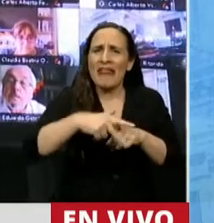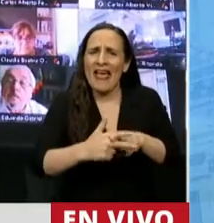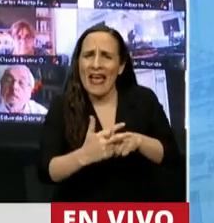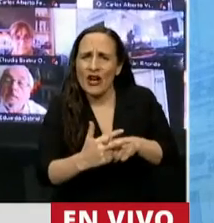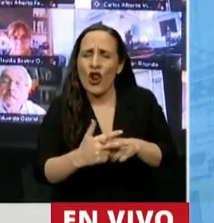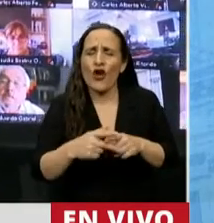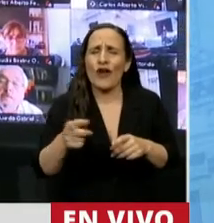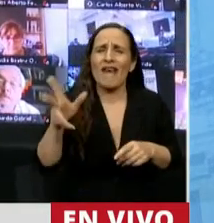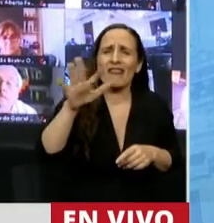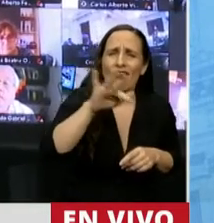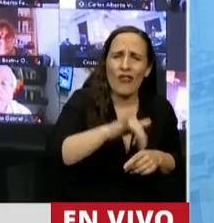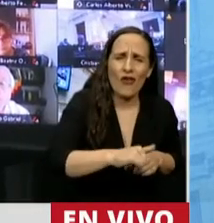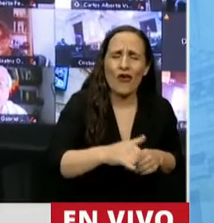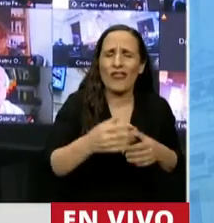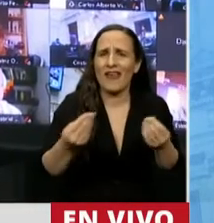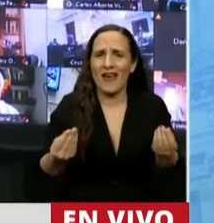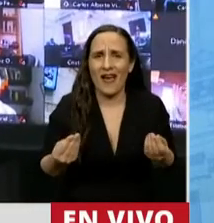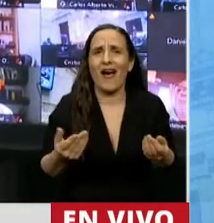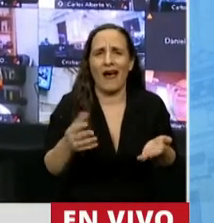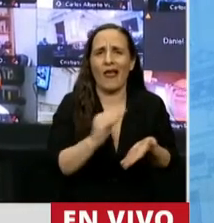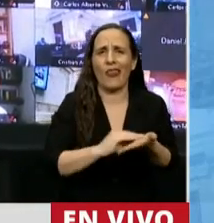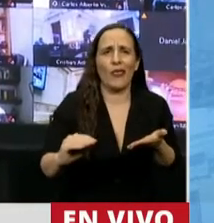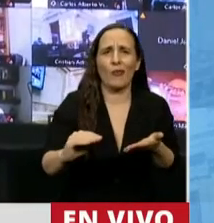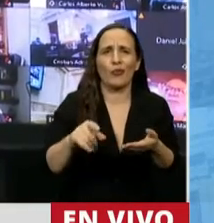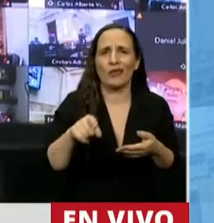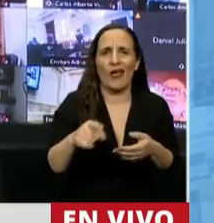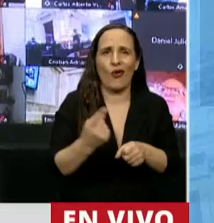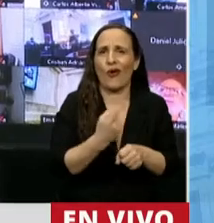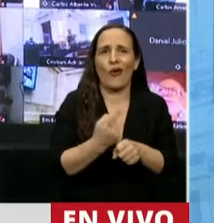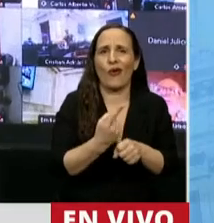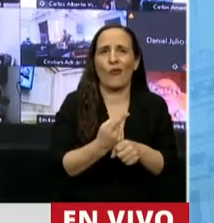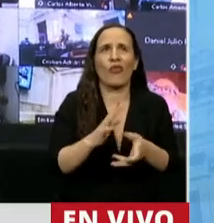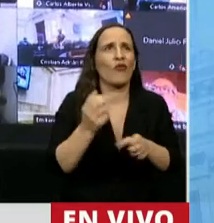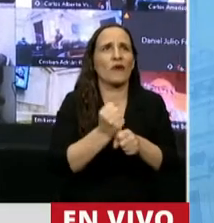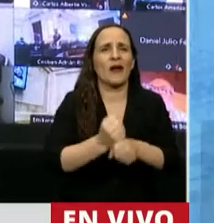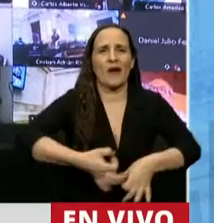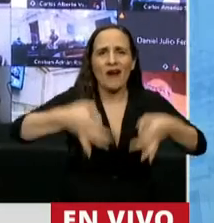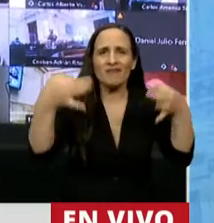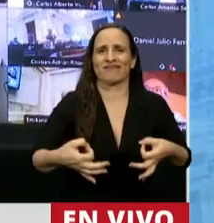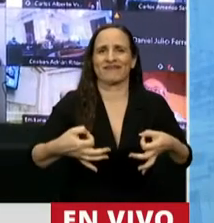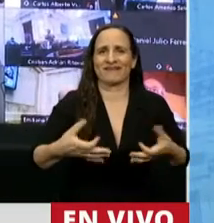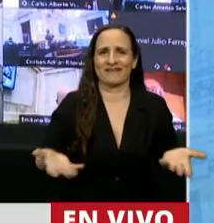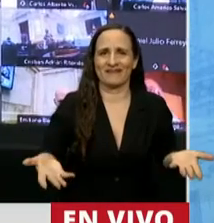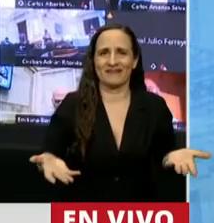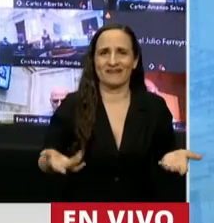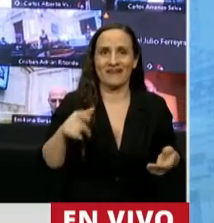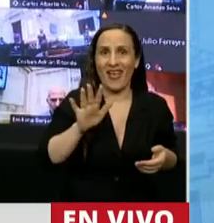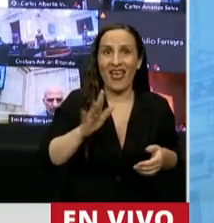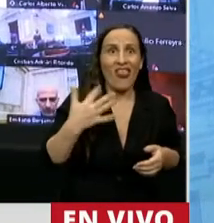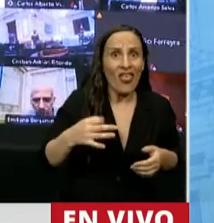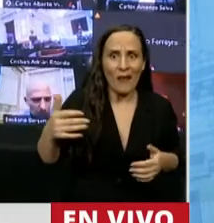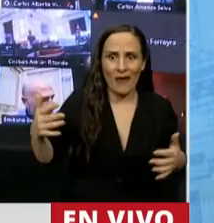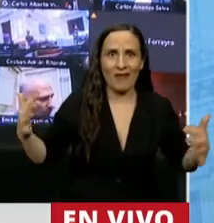y que en definitiva hacen que un diputado no pueda ejercer su rol como se merece, en este recinto